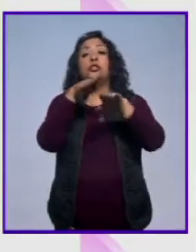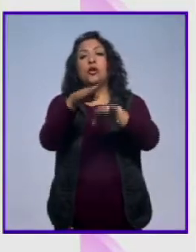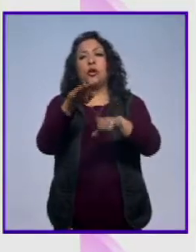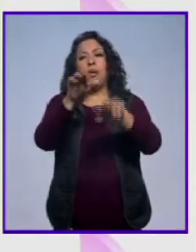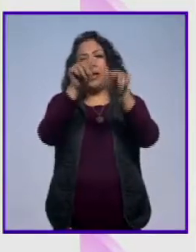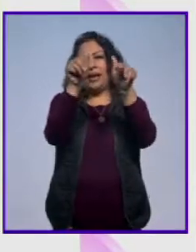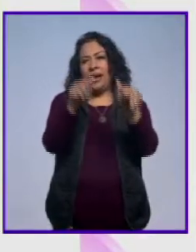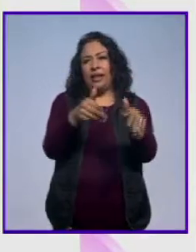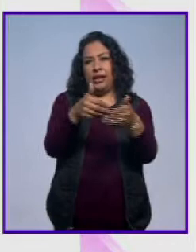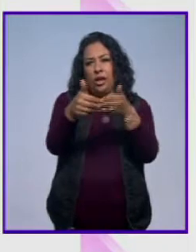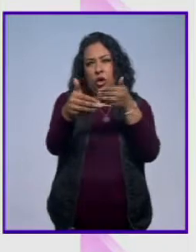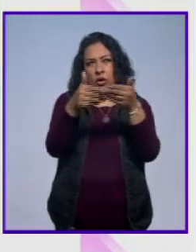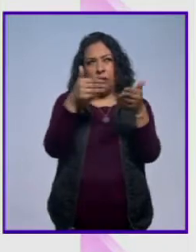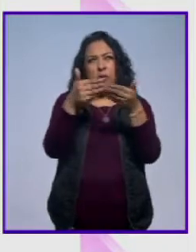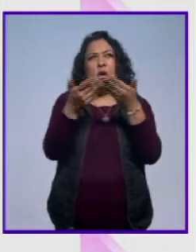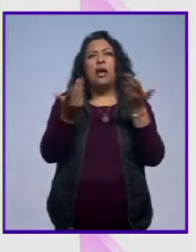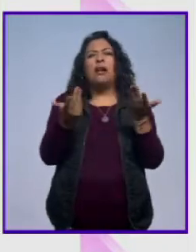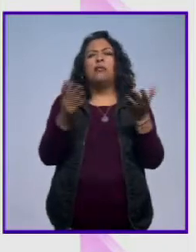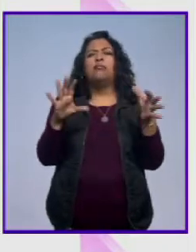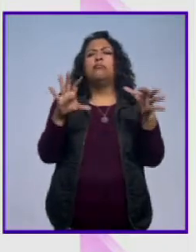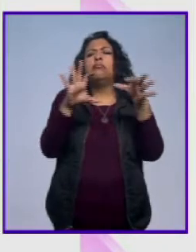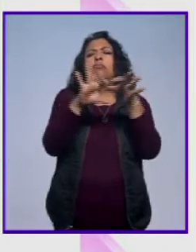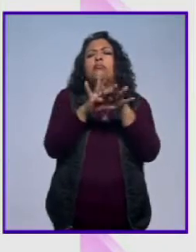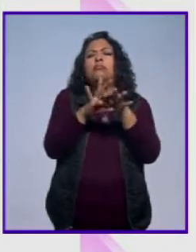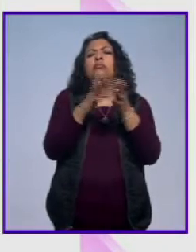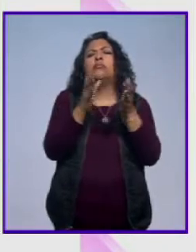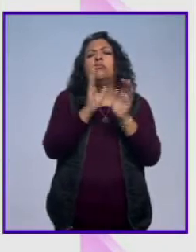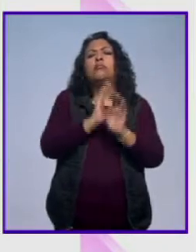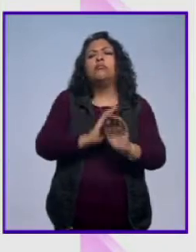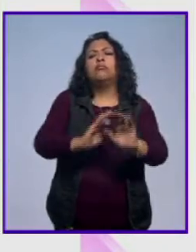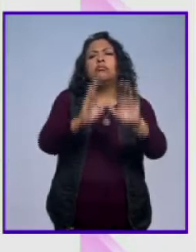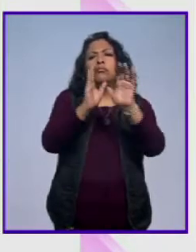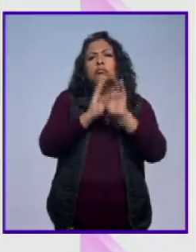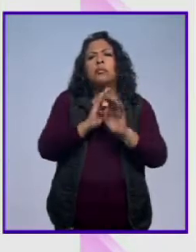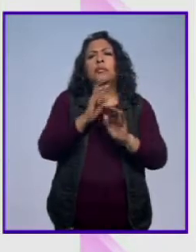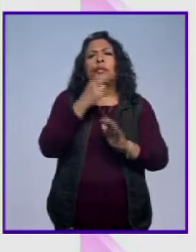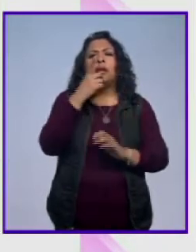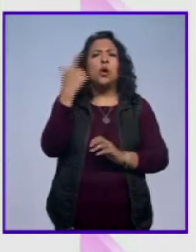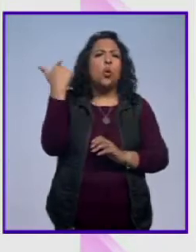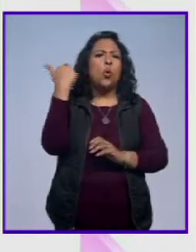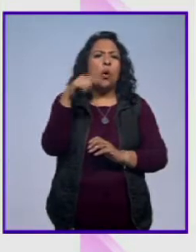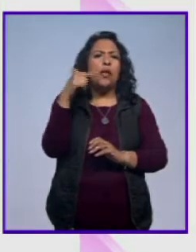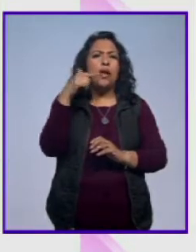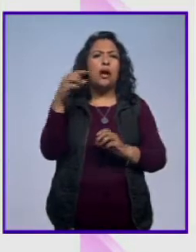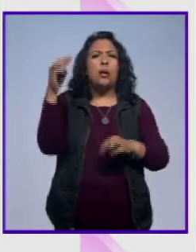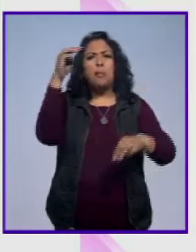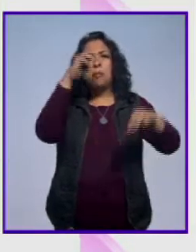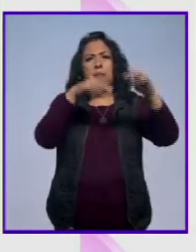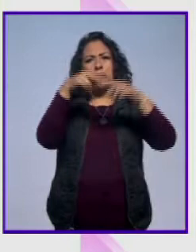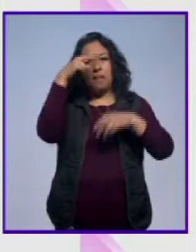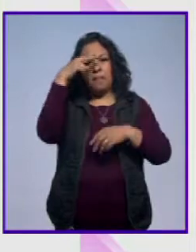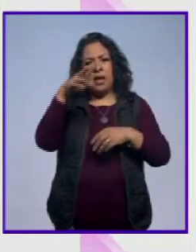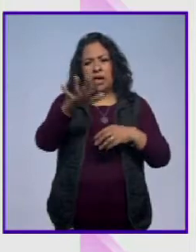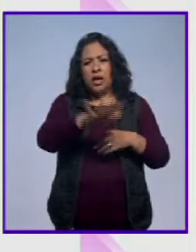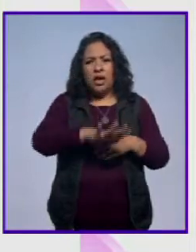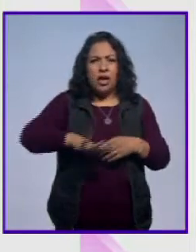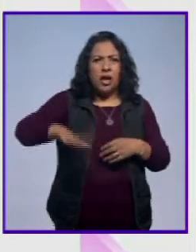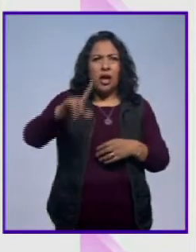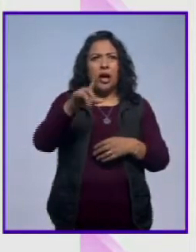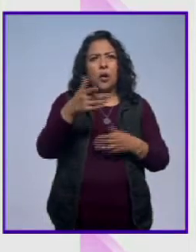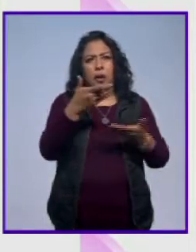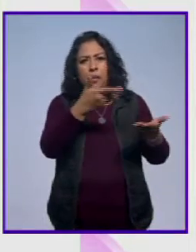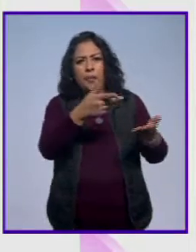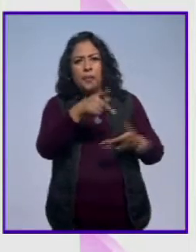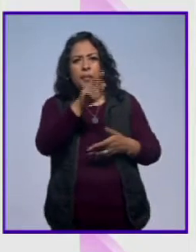contemporáneo, ¿y qué tiene que ver el arte contemporáneo con aquella canción que dice Guadalajal en un llano y México en una laguna? Karen